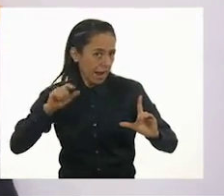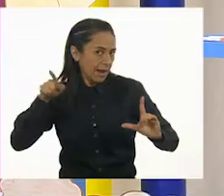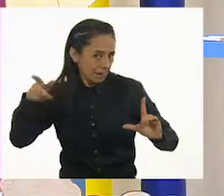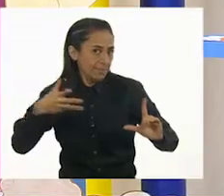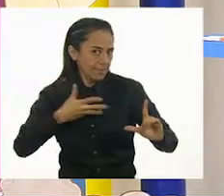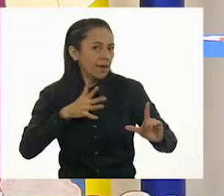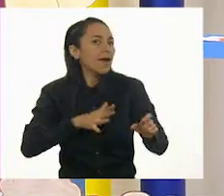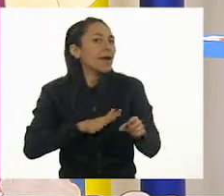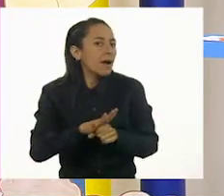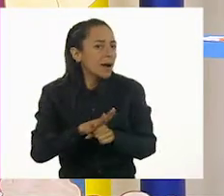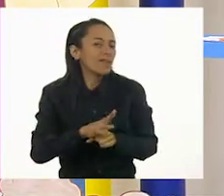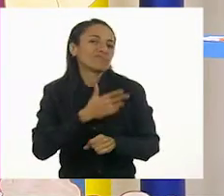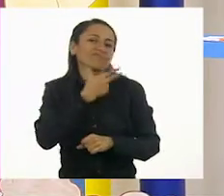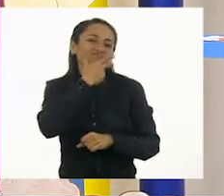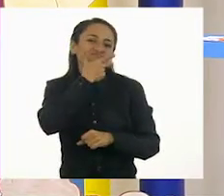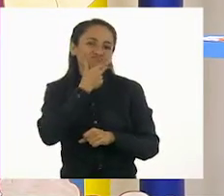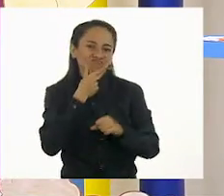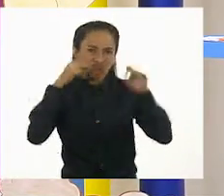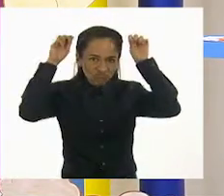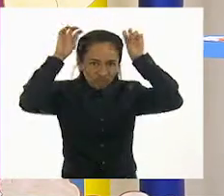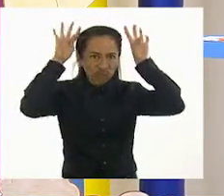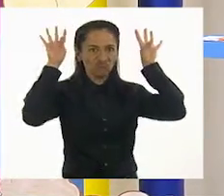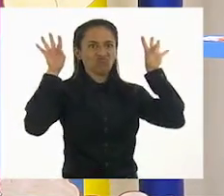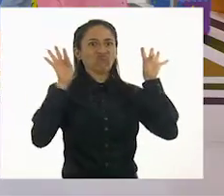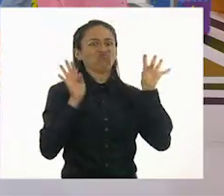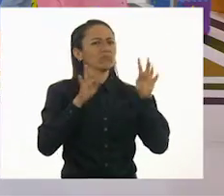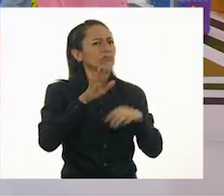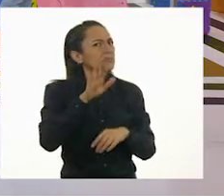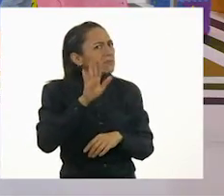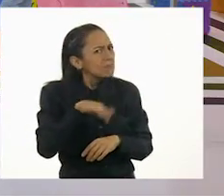Muy bien, estás dibujando. Oye, dibujas muy bonito, Ale.